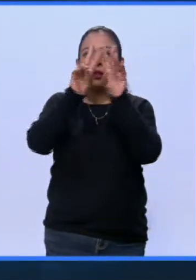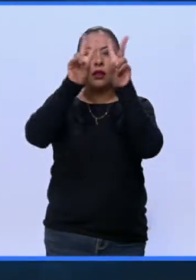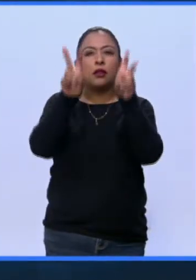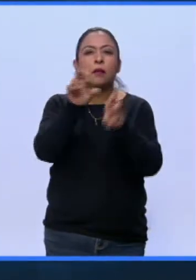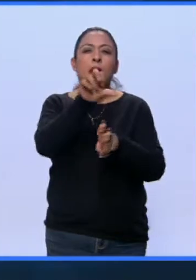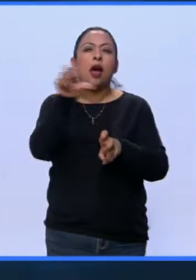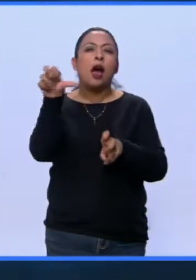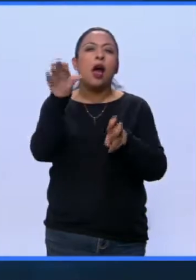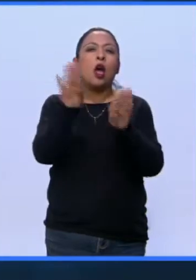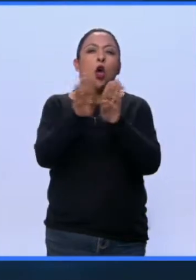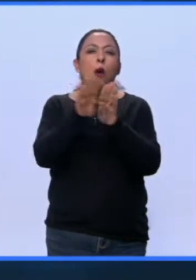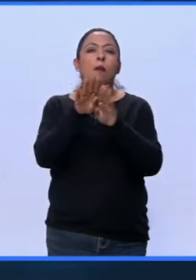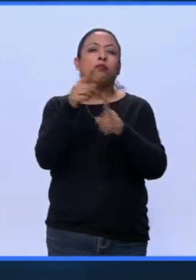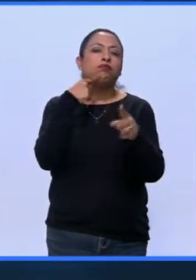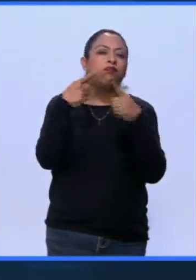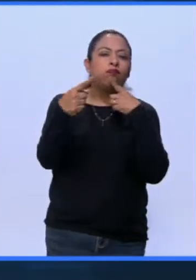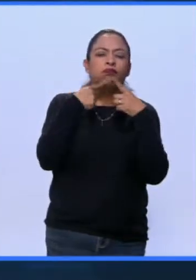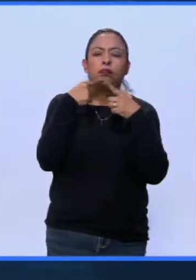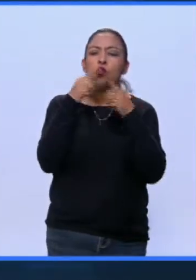coloquio urgente.